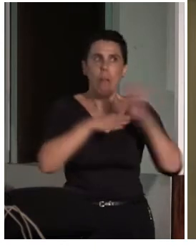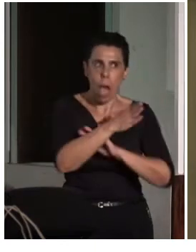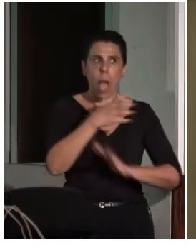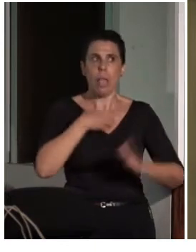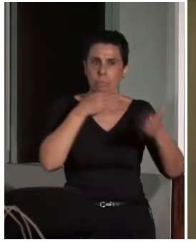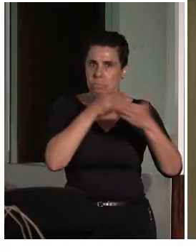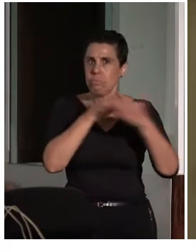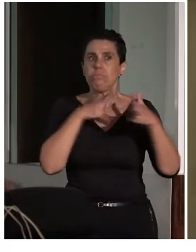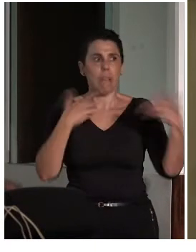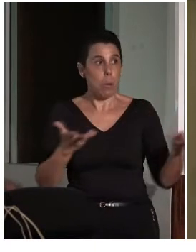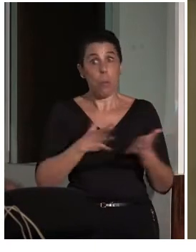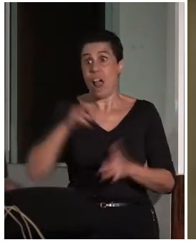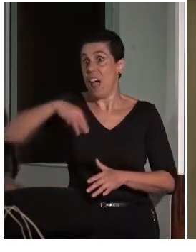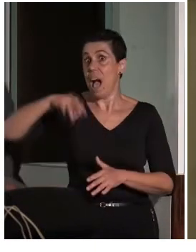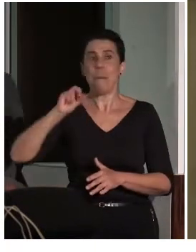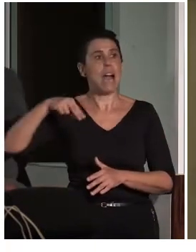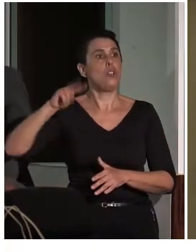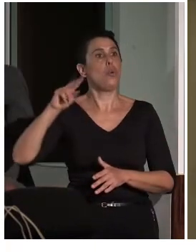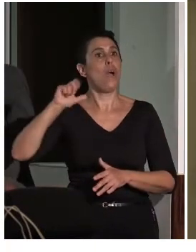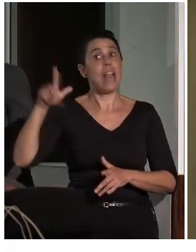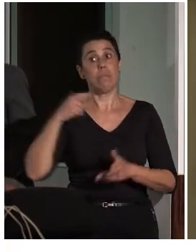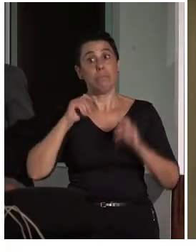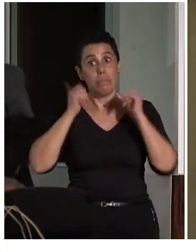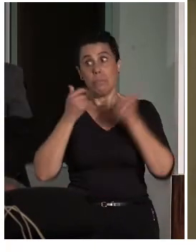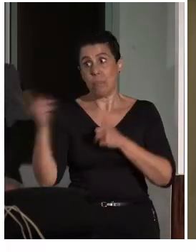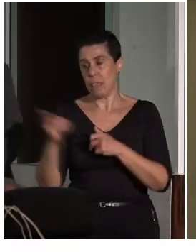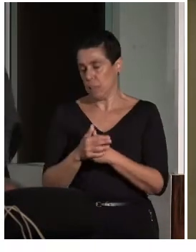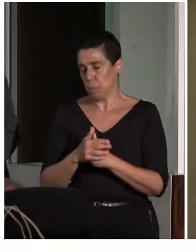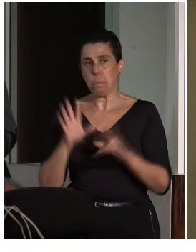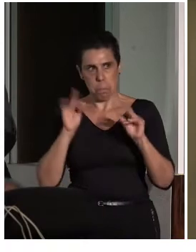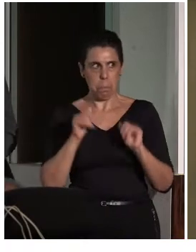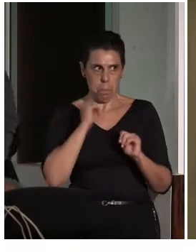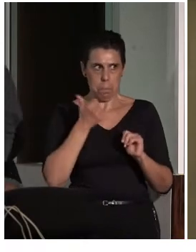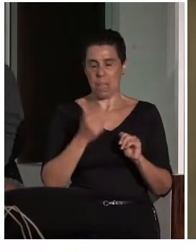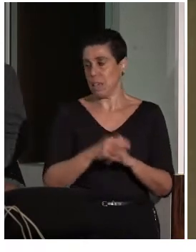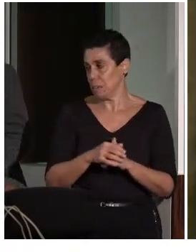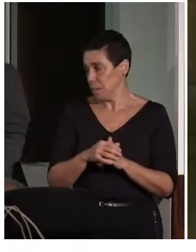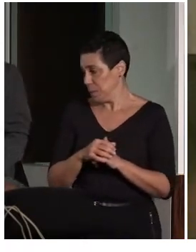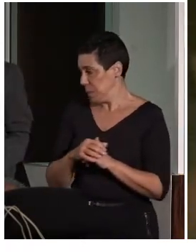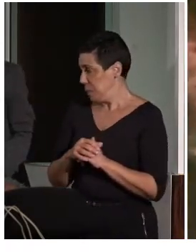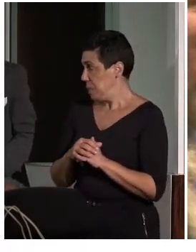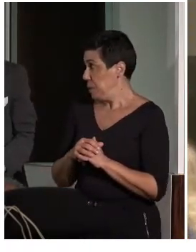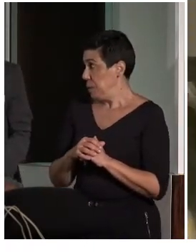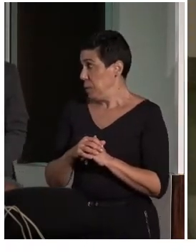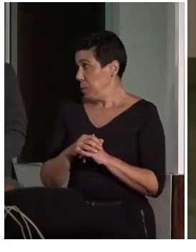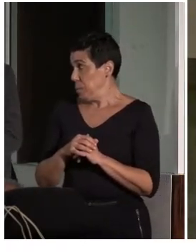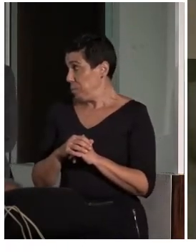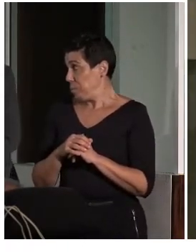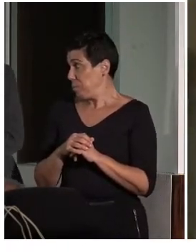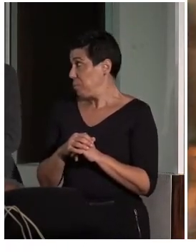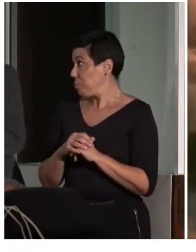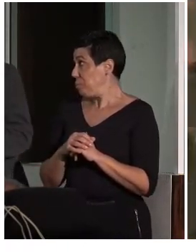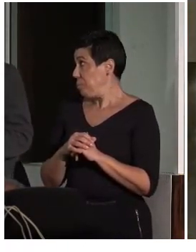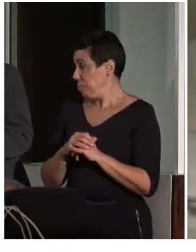Empieza y me da igual. Empieza tú y luego termino yo. Bueno, perdón. Si me